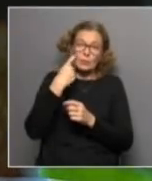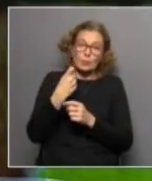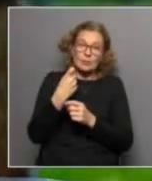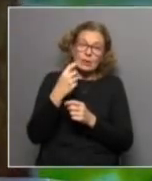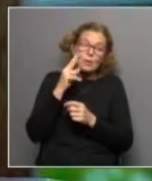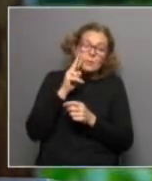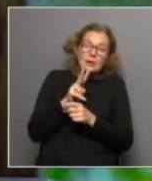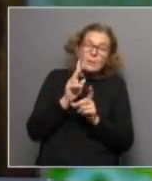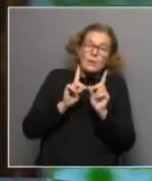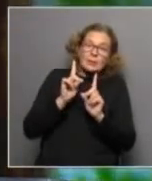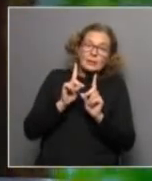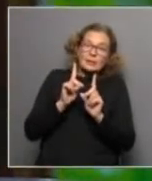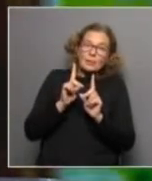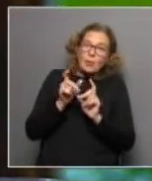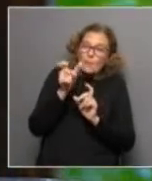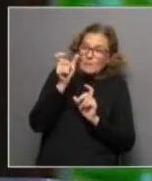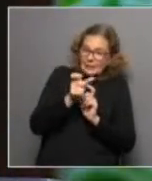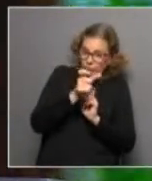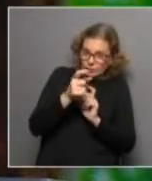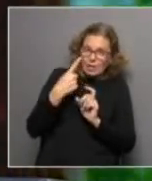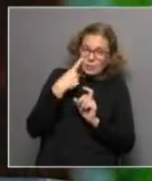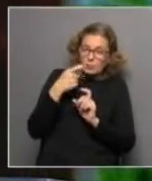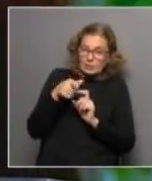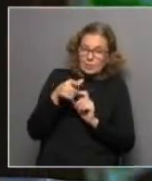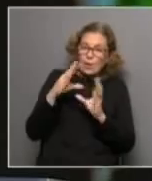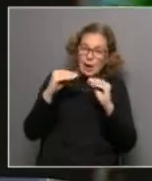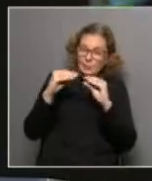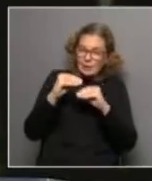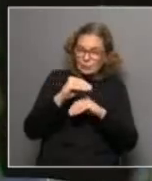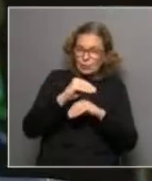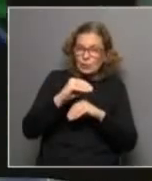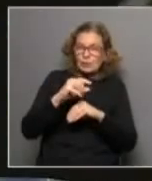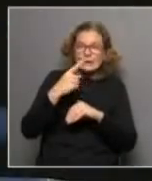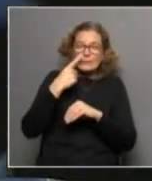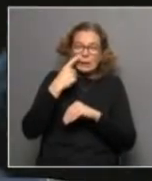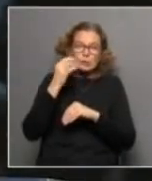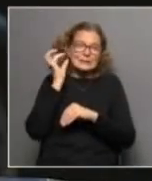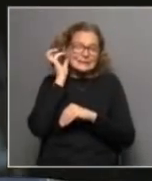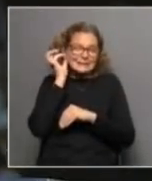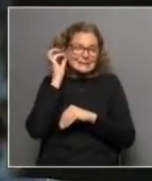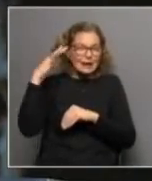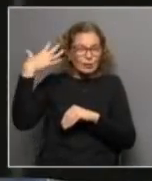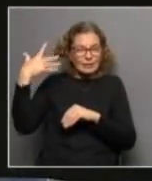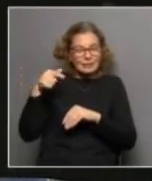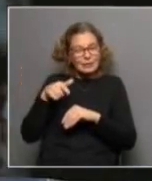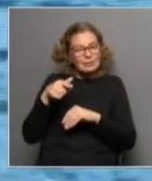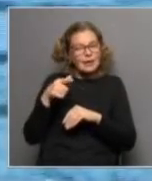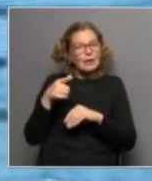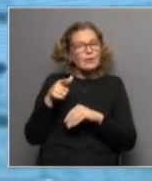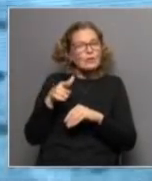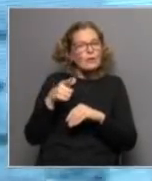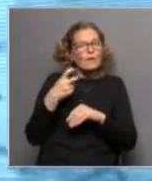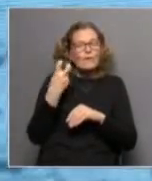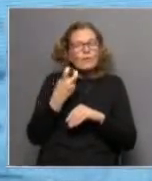cuando miramos cosas en personas, o sea, como en este caso, que estamos hablando de niños, niñas y adolescentes, es que este tipo de indicadores no están